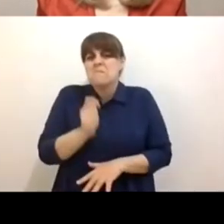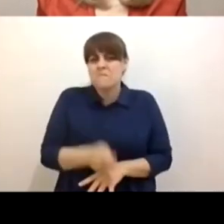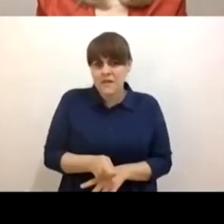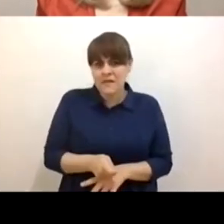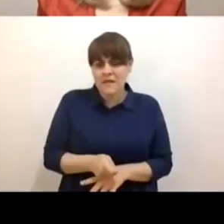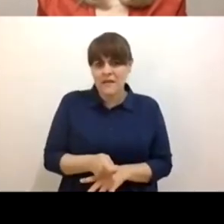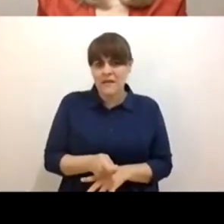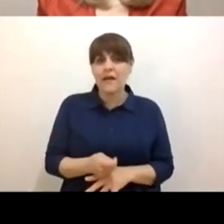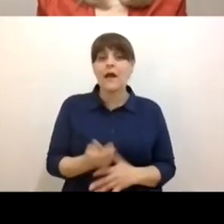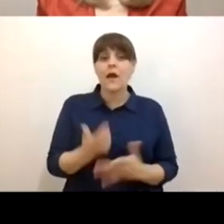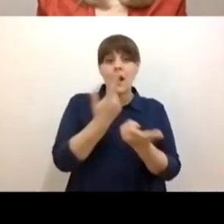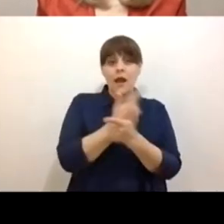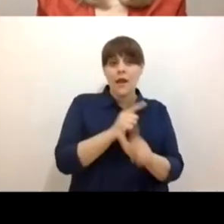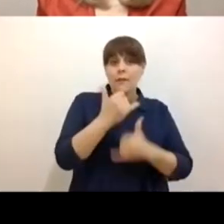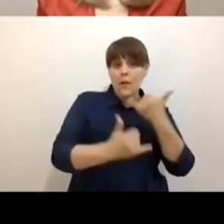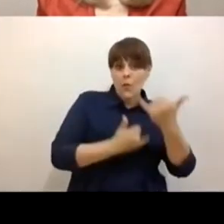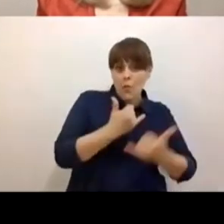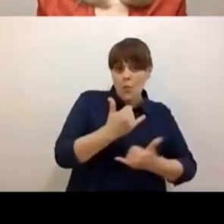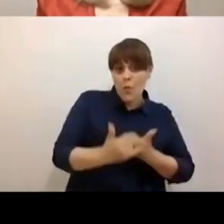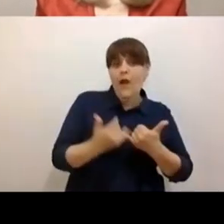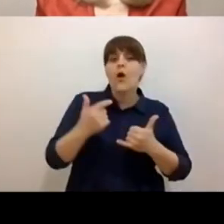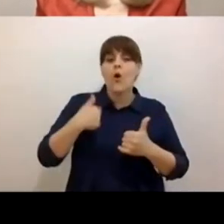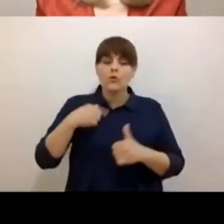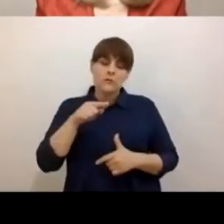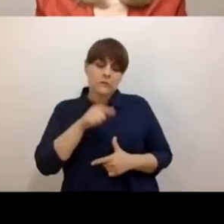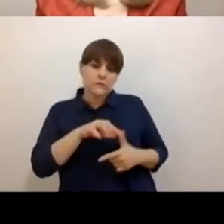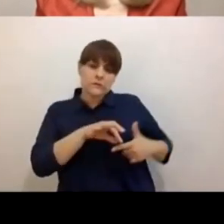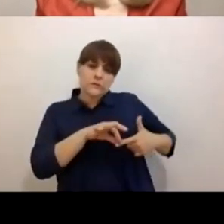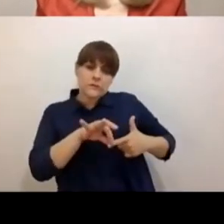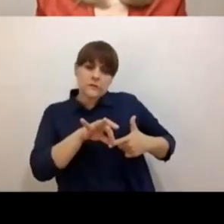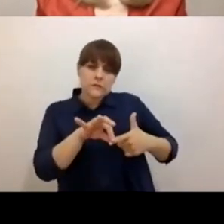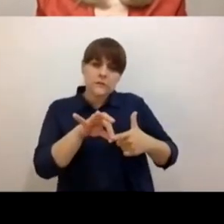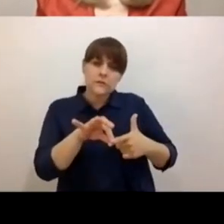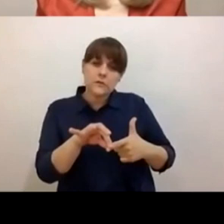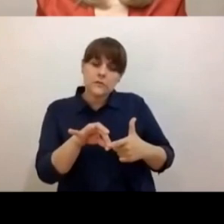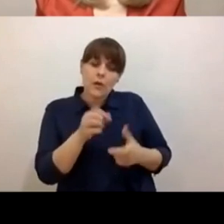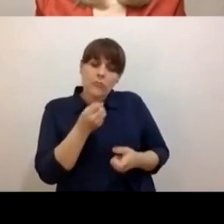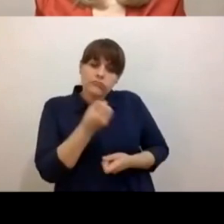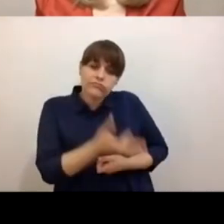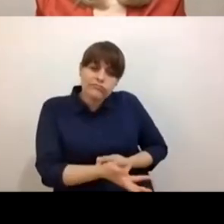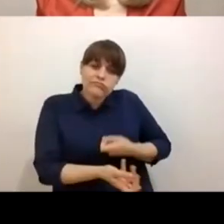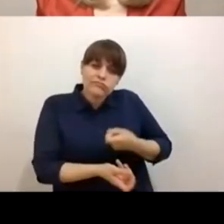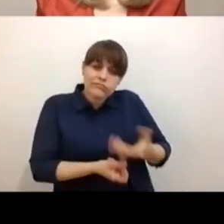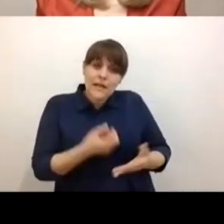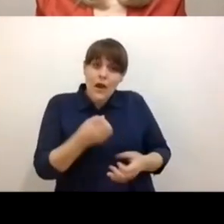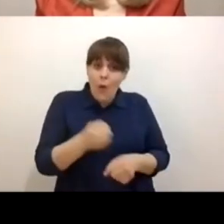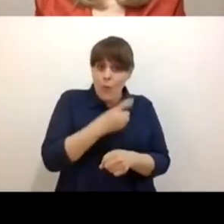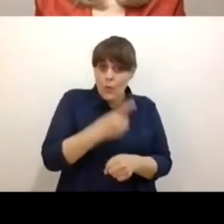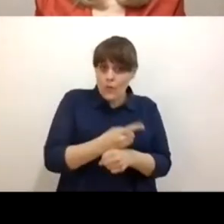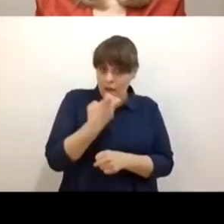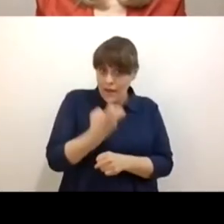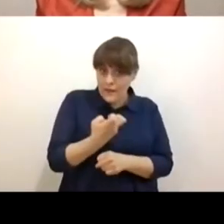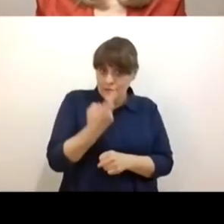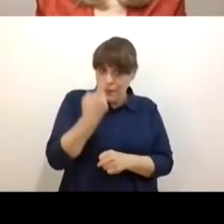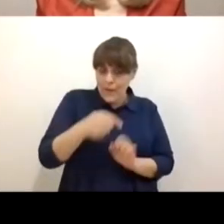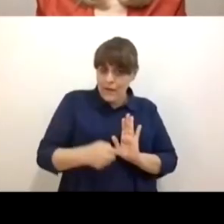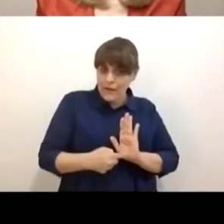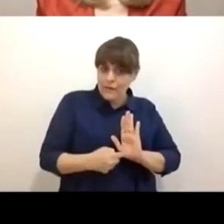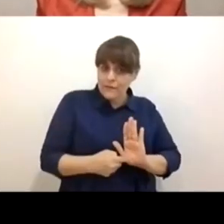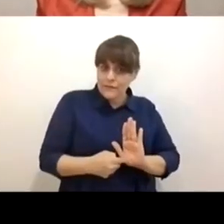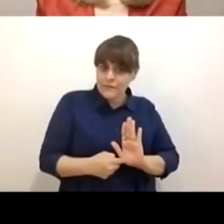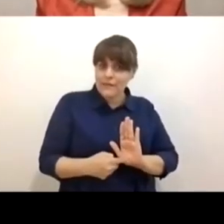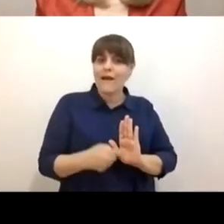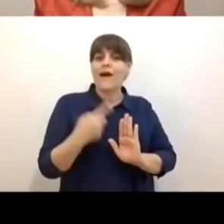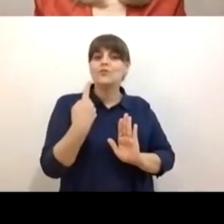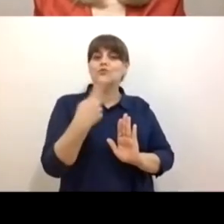autodirigido por los niños y las niñas, es una bella oportunidad para que ellos y ellas proyecten los sentidos que atribuyen